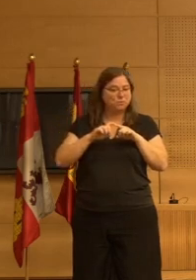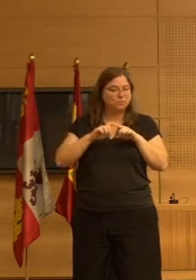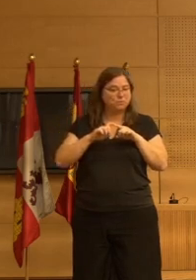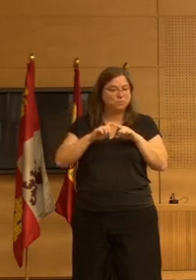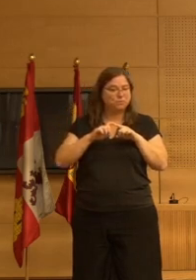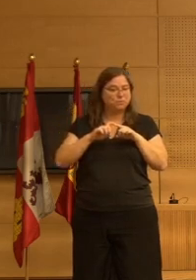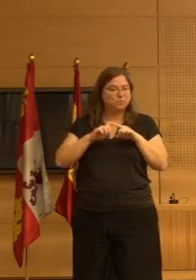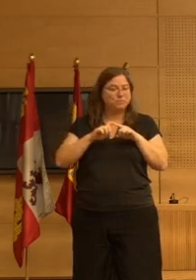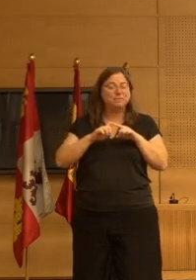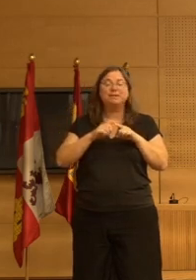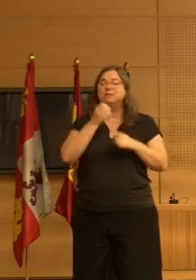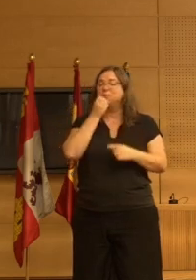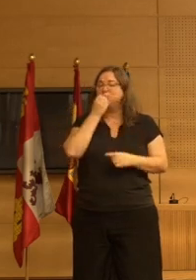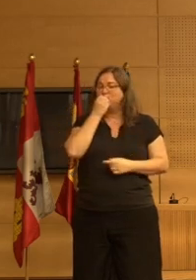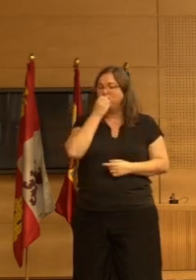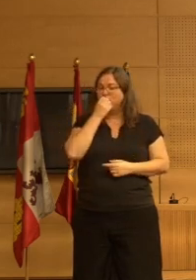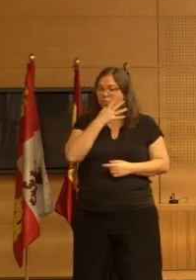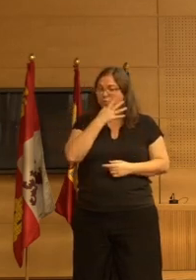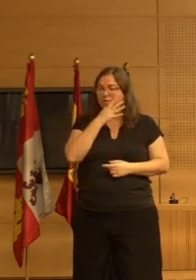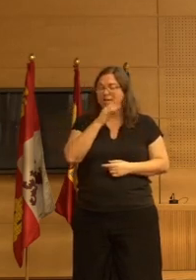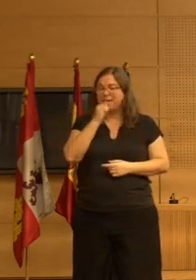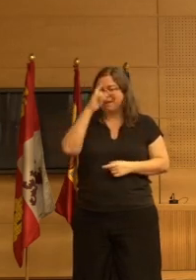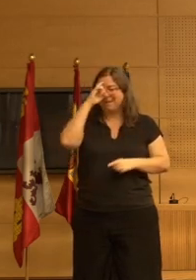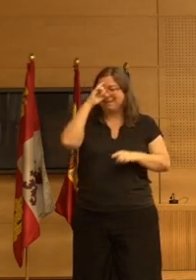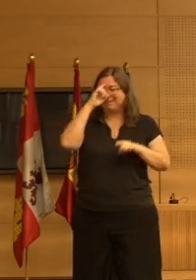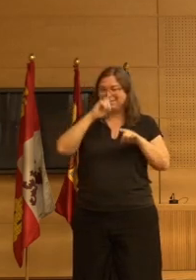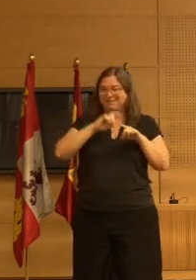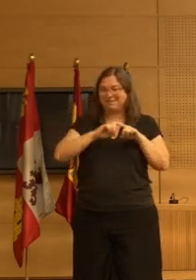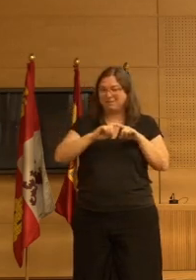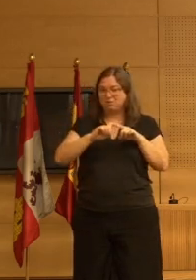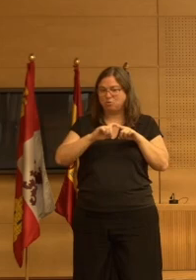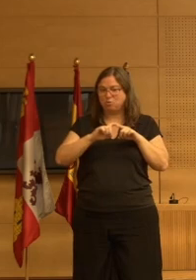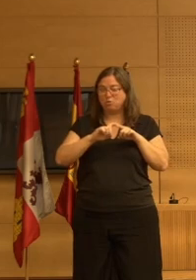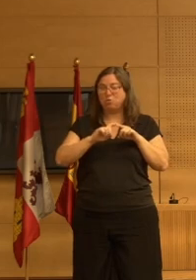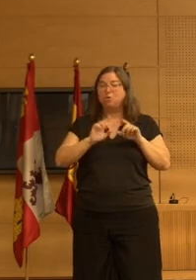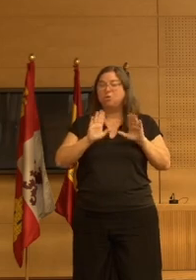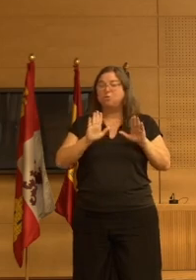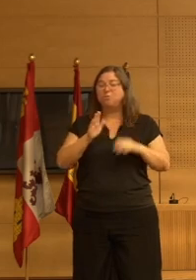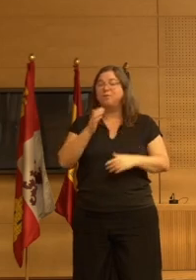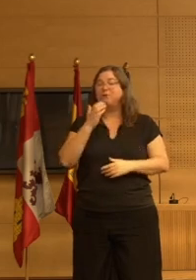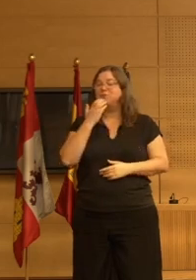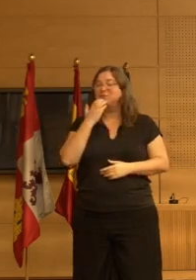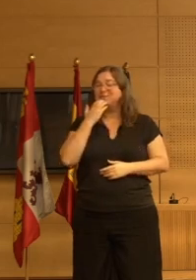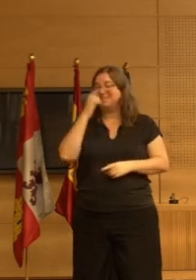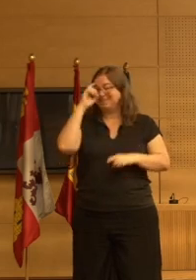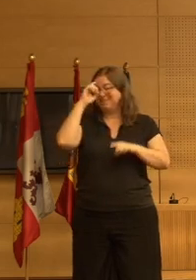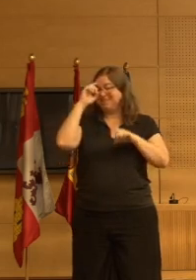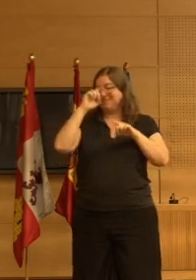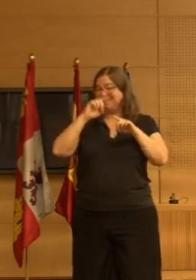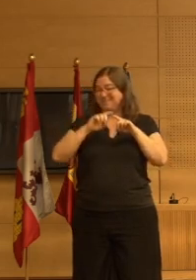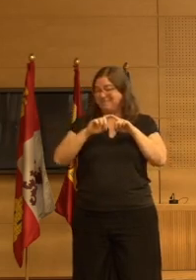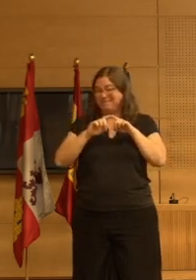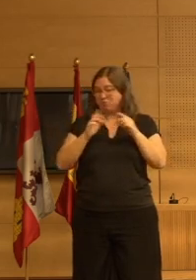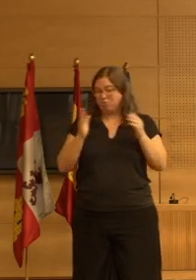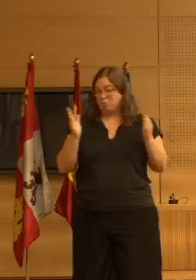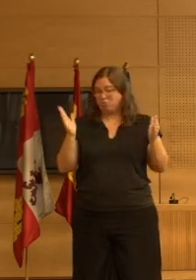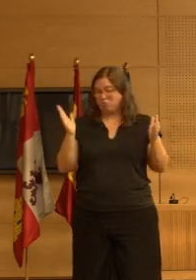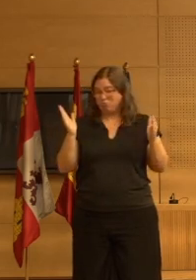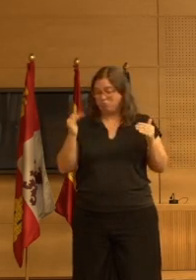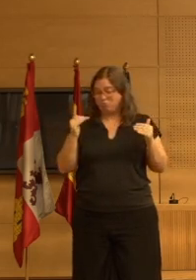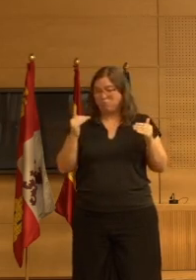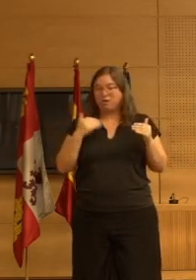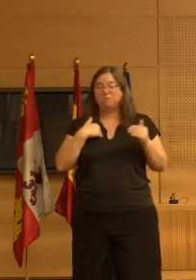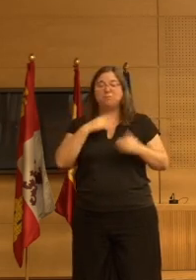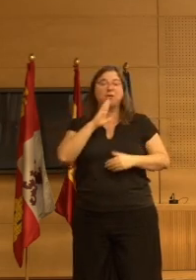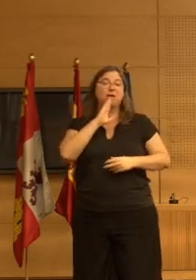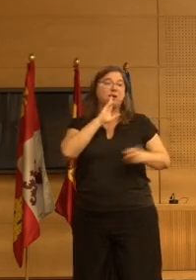está muy bien poder tener psicólogos en los centros pero si no tenemos psicólogos y respondiendo también